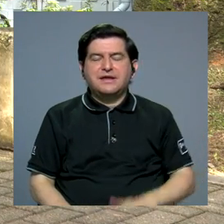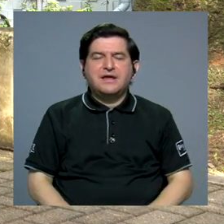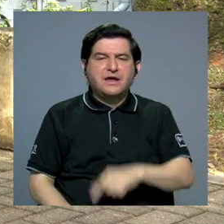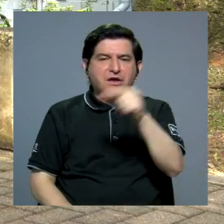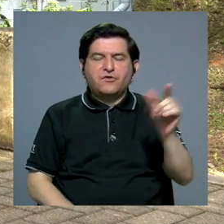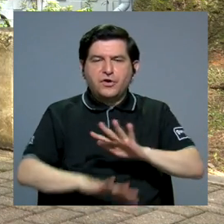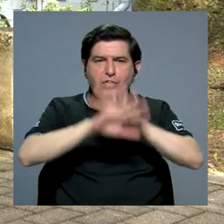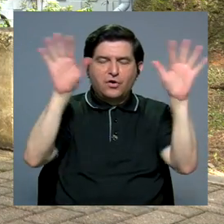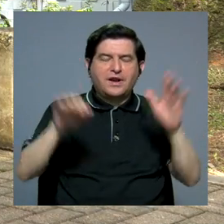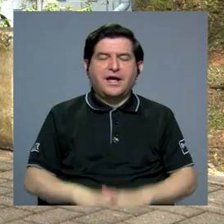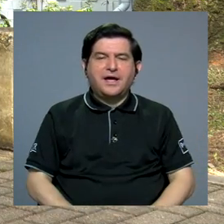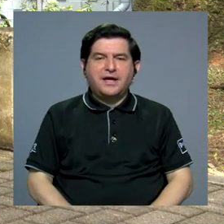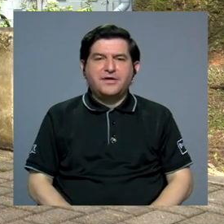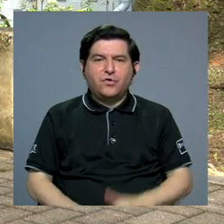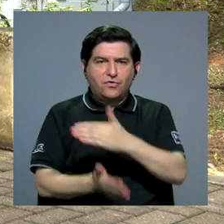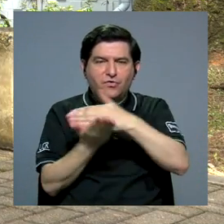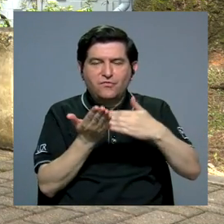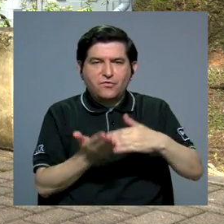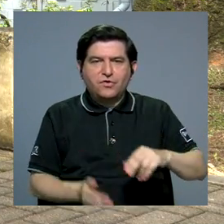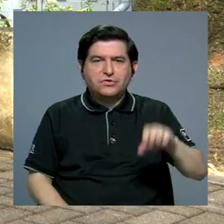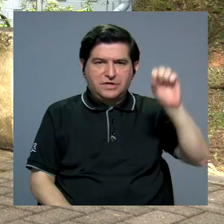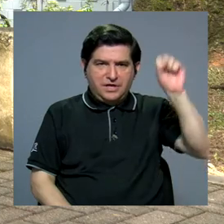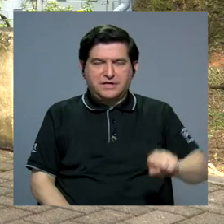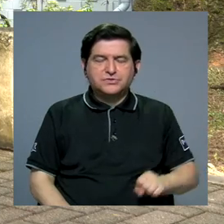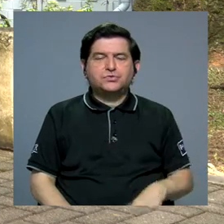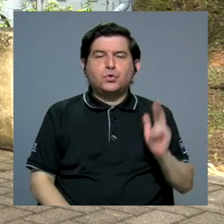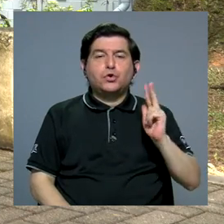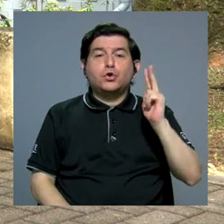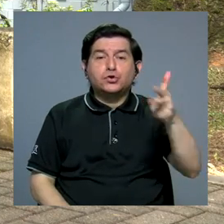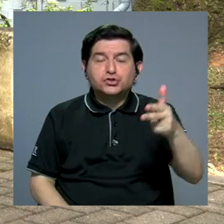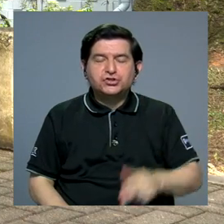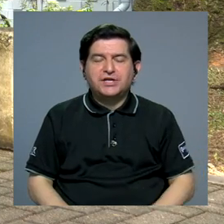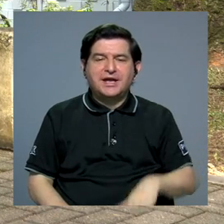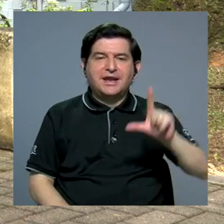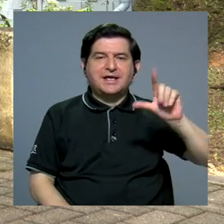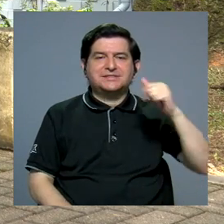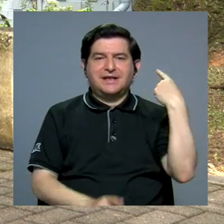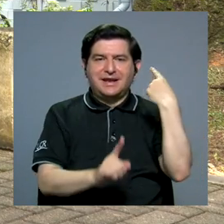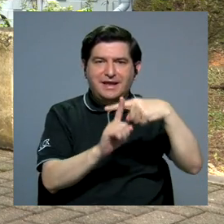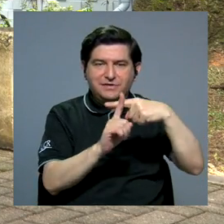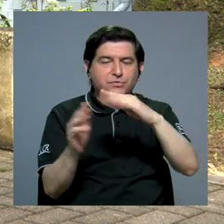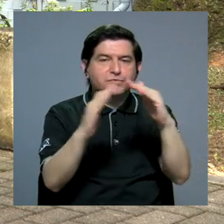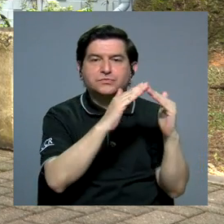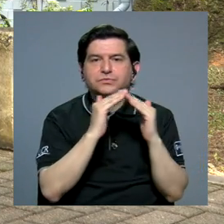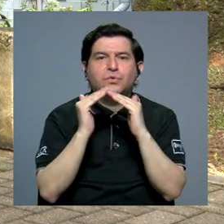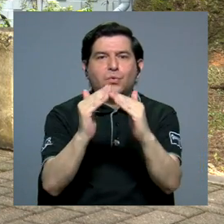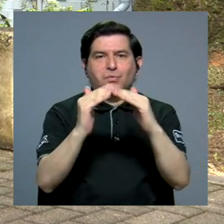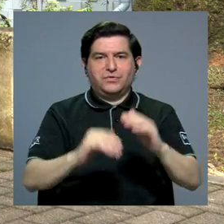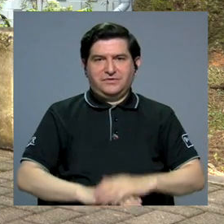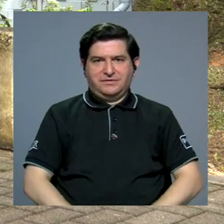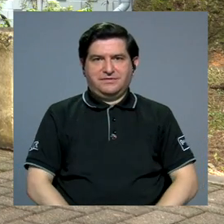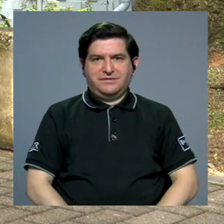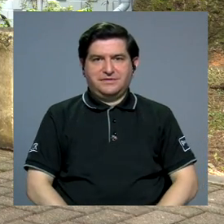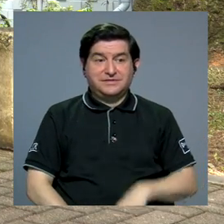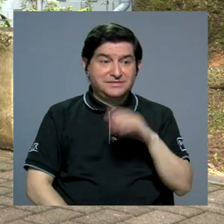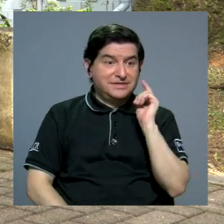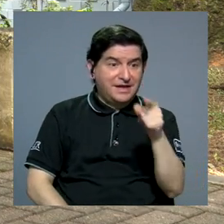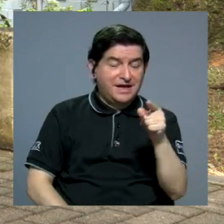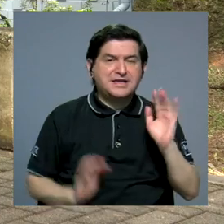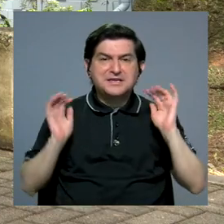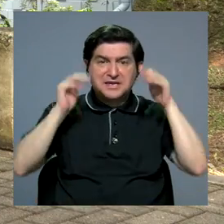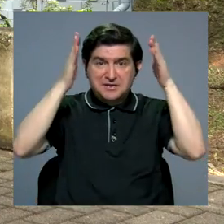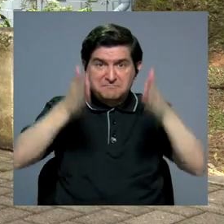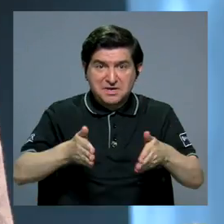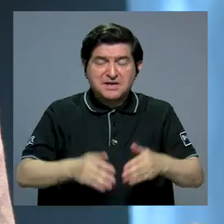Río Claro en el sur, los chiles, en otro momento la Cruz, son comunidades que en donde los